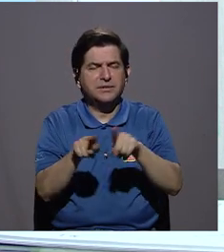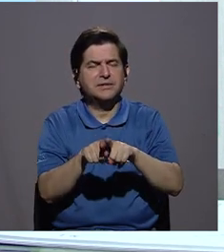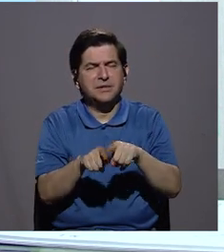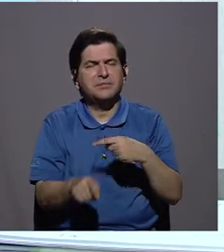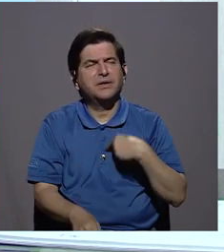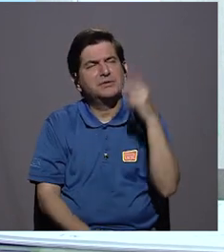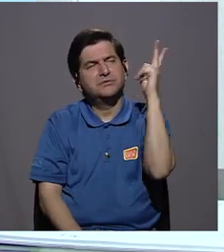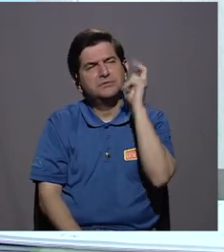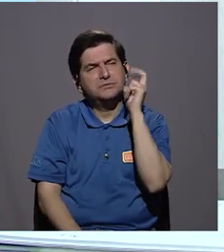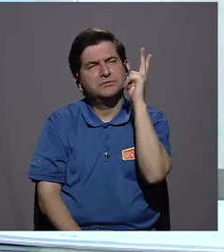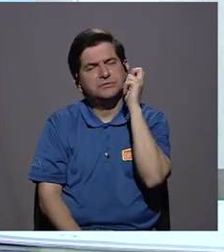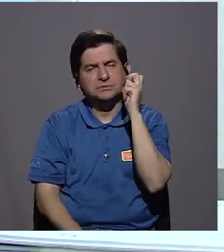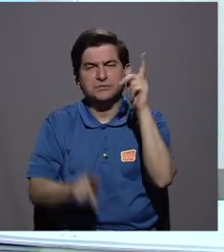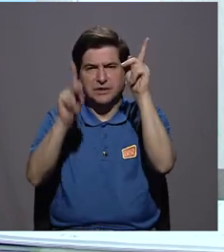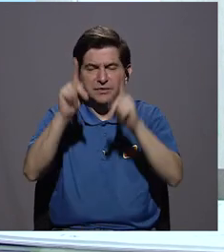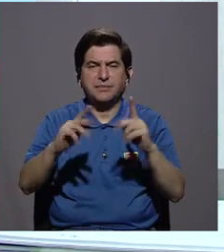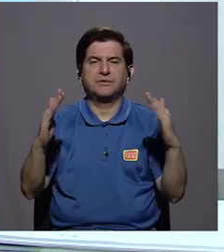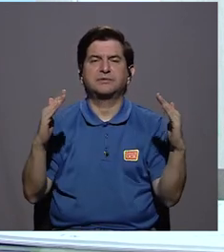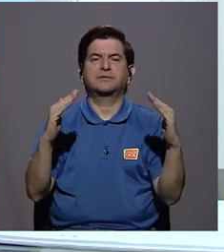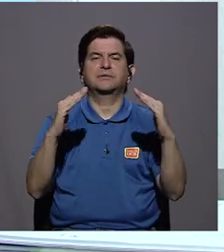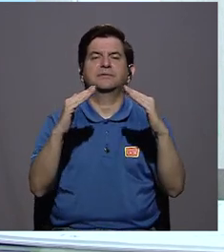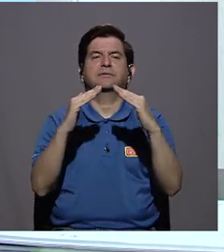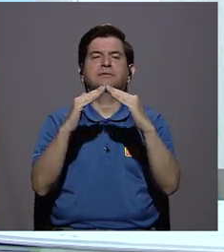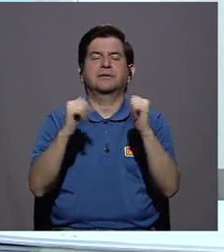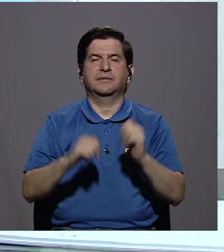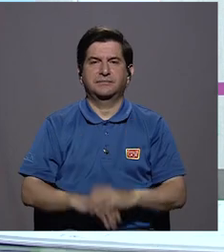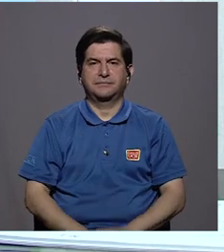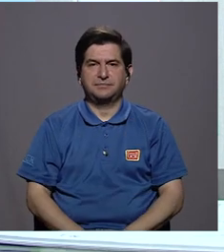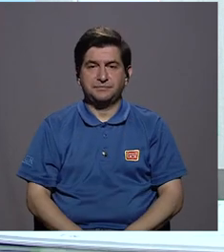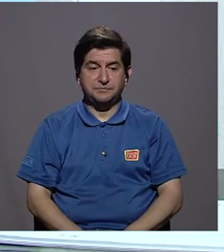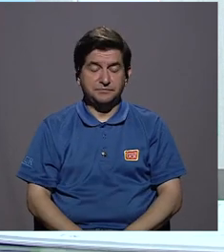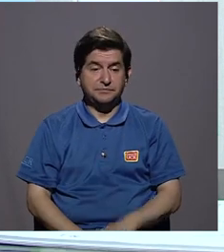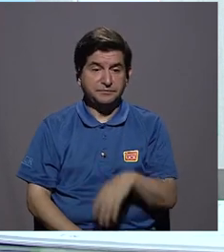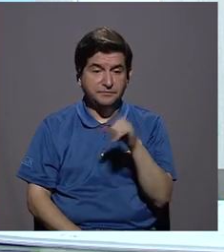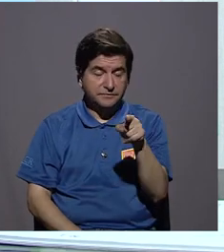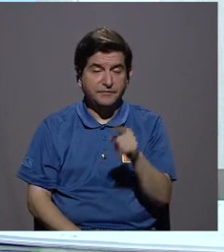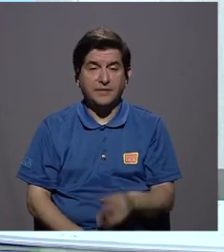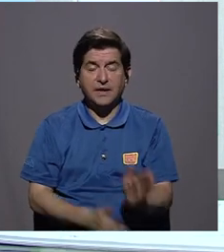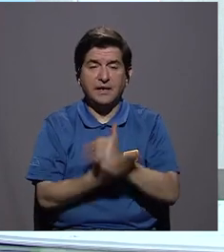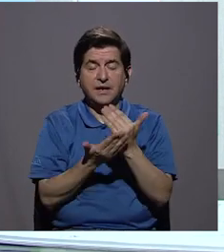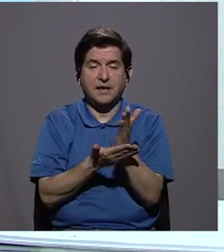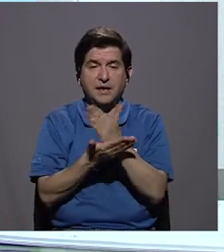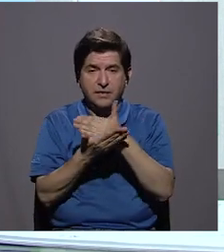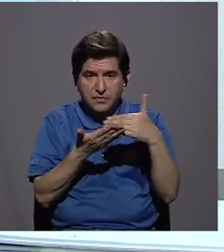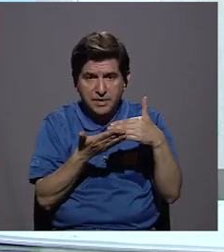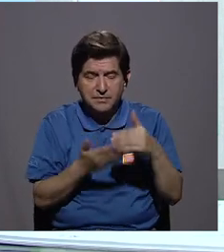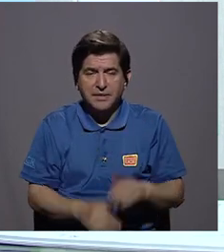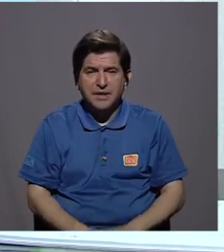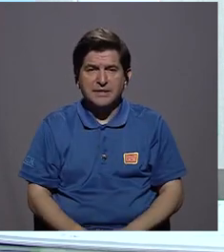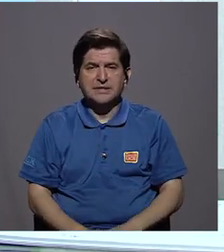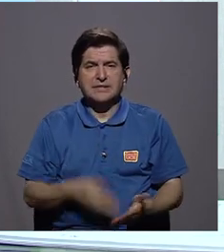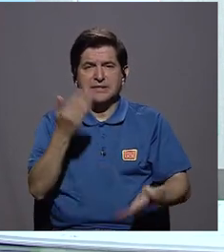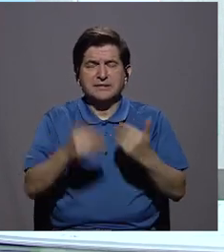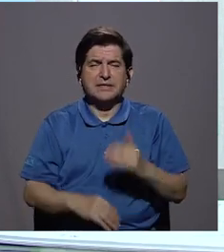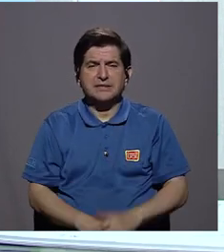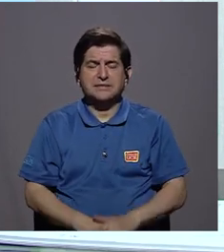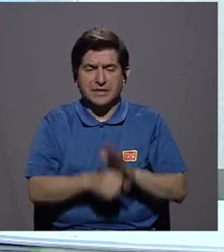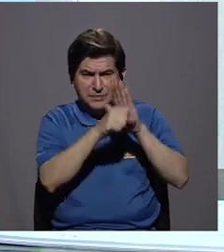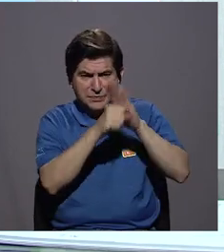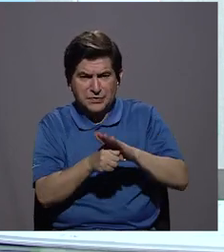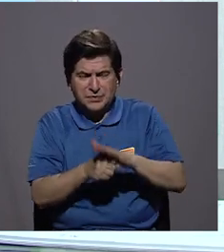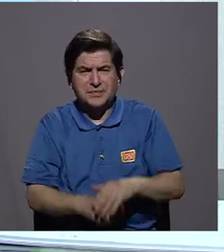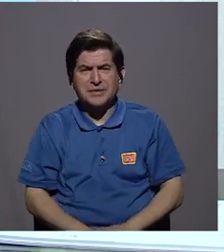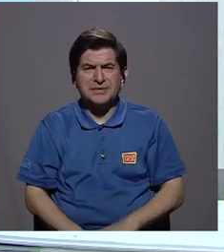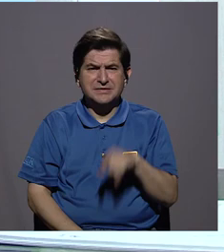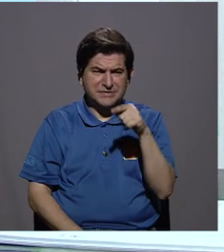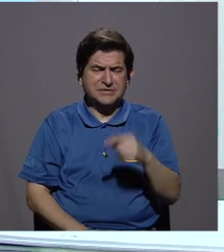escuchado mucho, el paciente que está en cama, que es ulcera, ¿verdad? En ciertas partes por la presión. Exactamente. ¿Esa